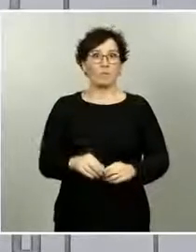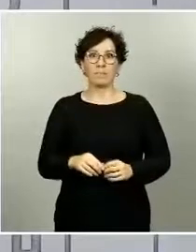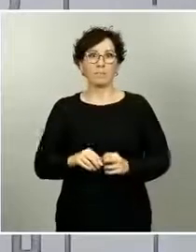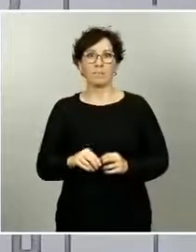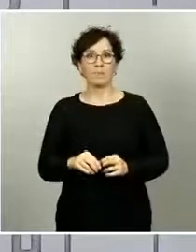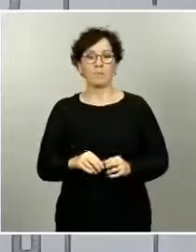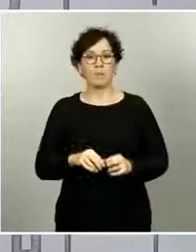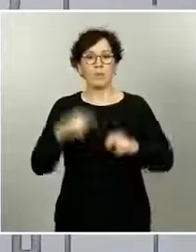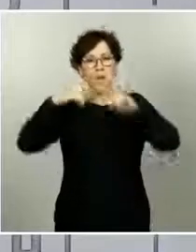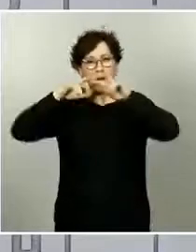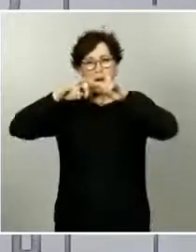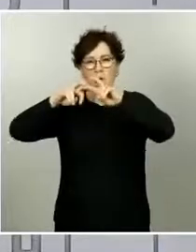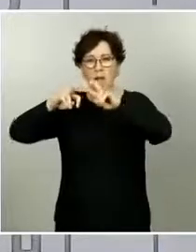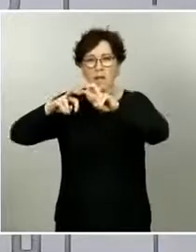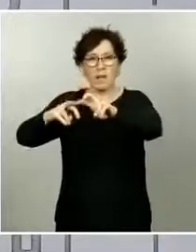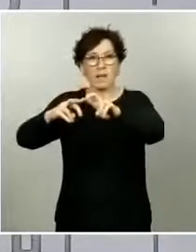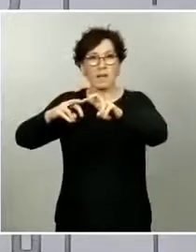hasta la fecha?